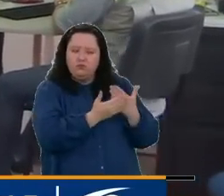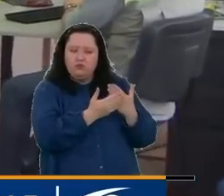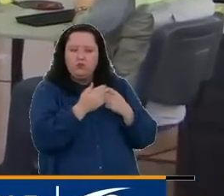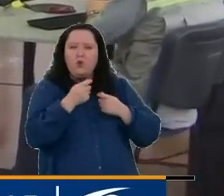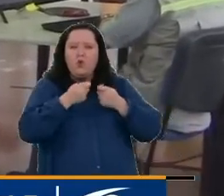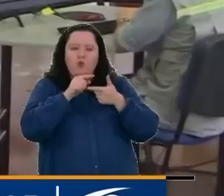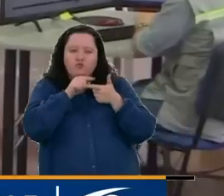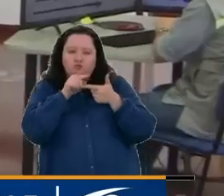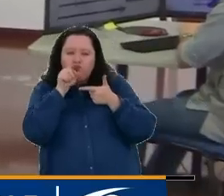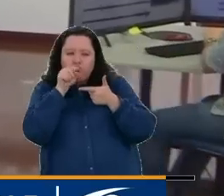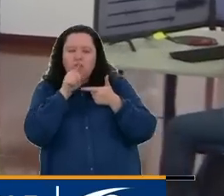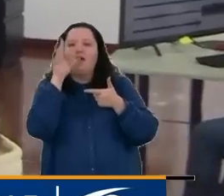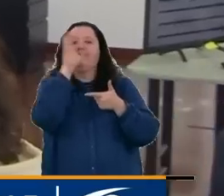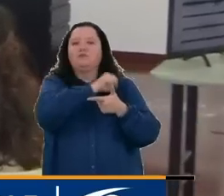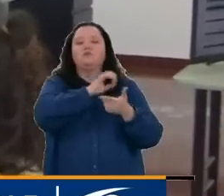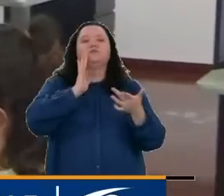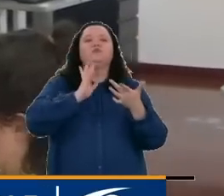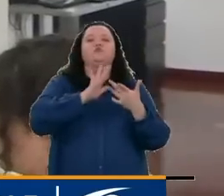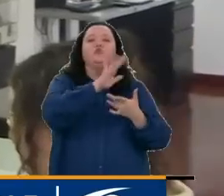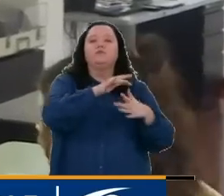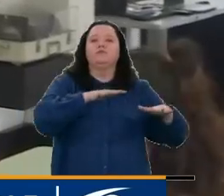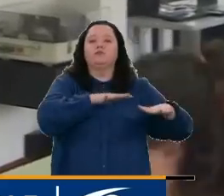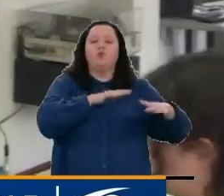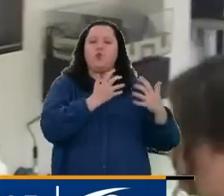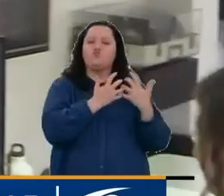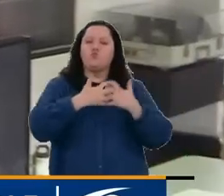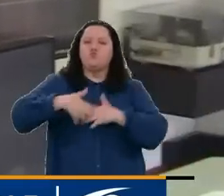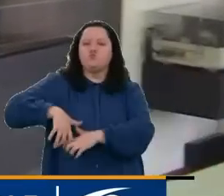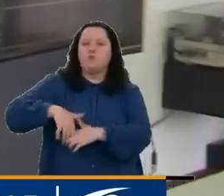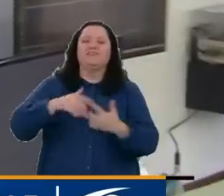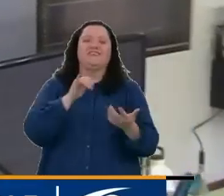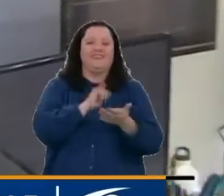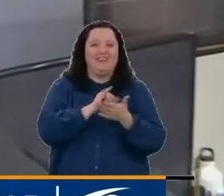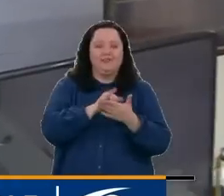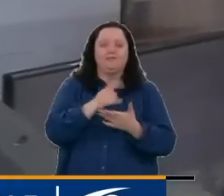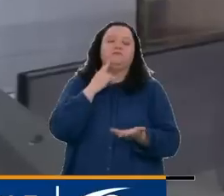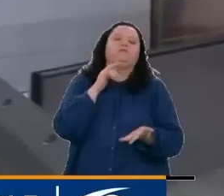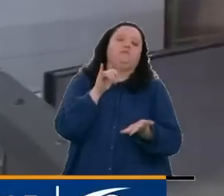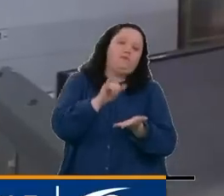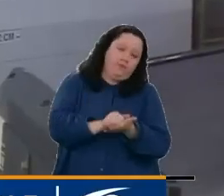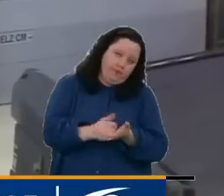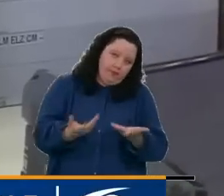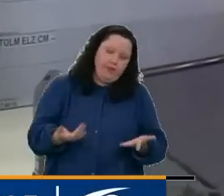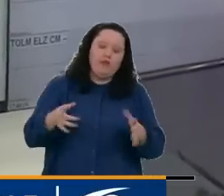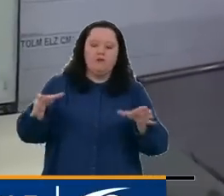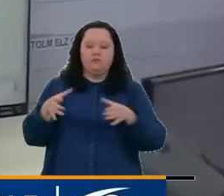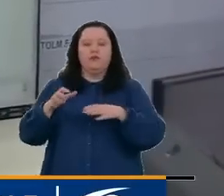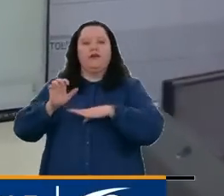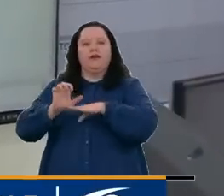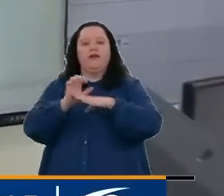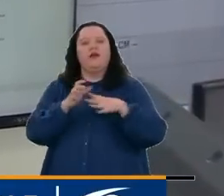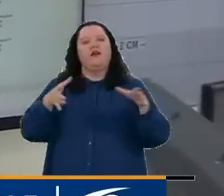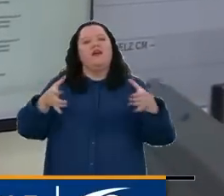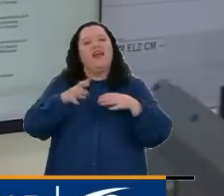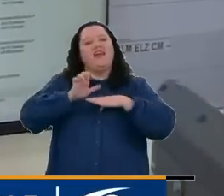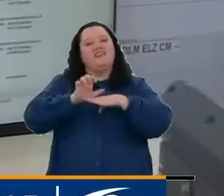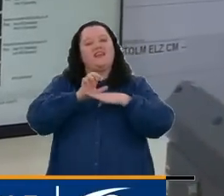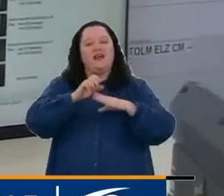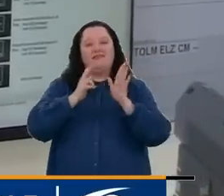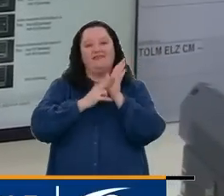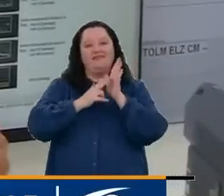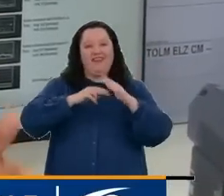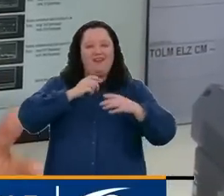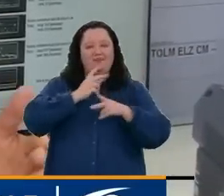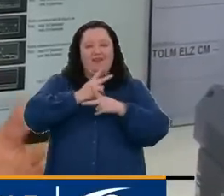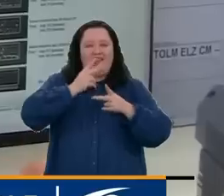través del sistema de los sismos. Y por eso es que ya los organismos, como gestión del riesgo nacional, hacen